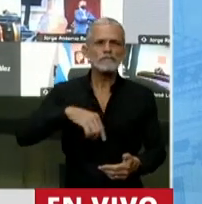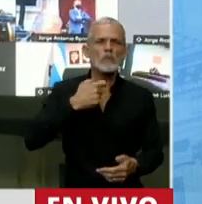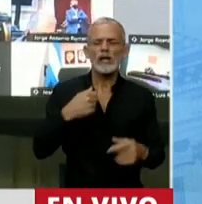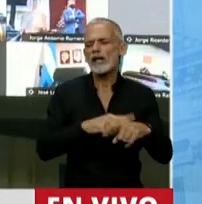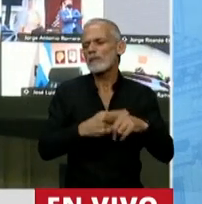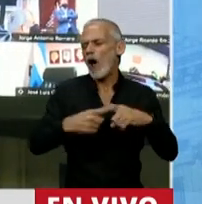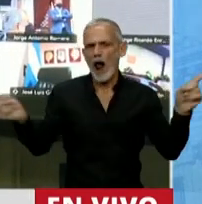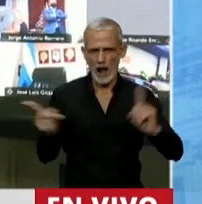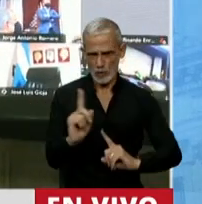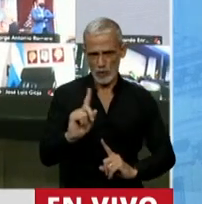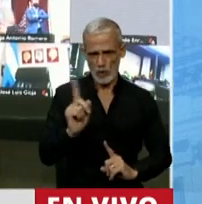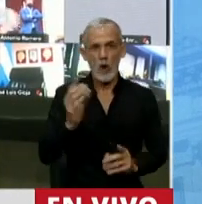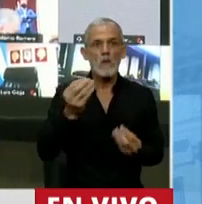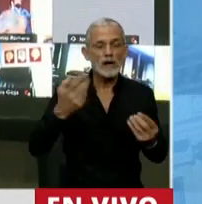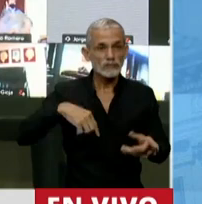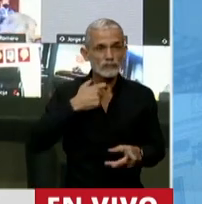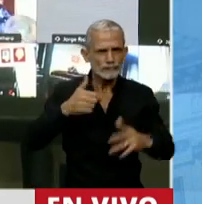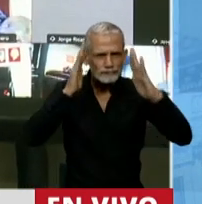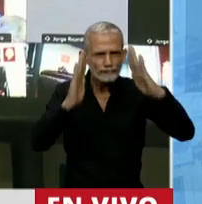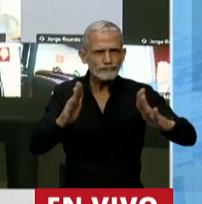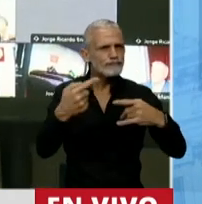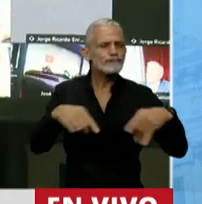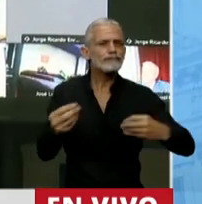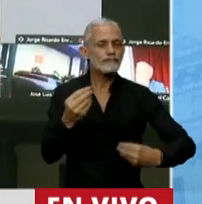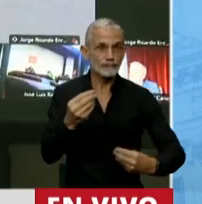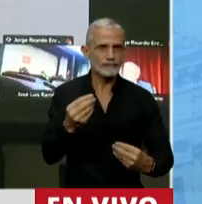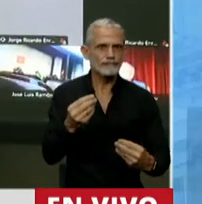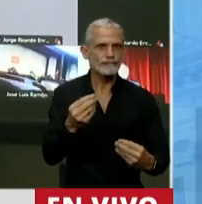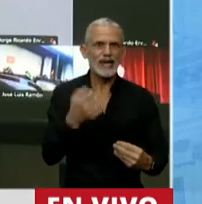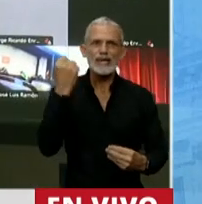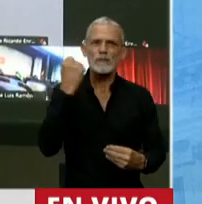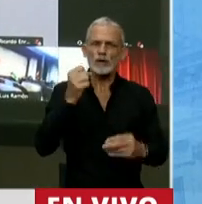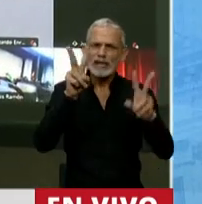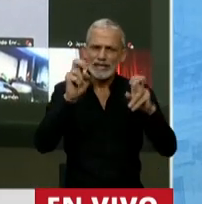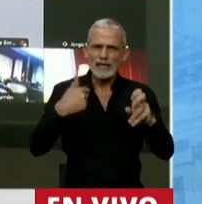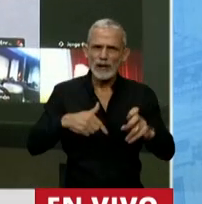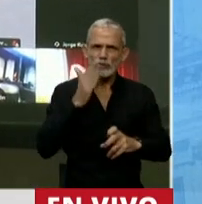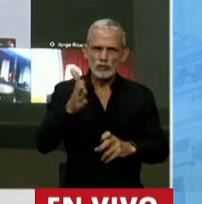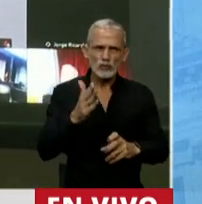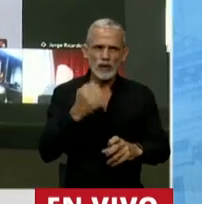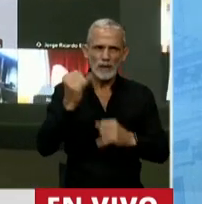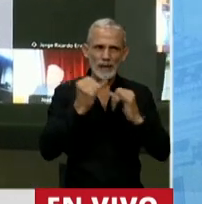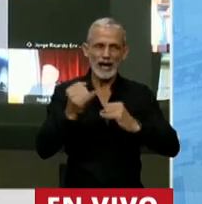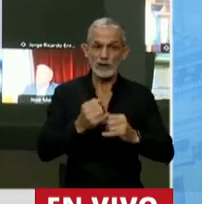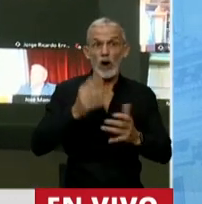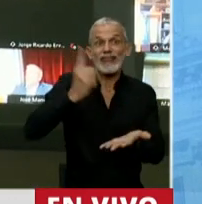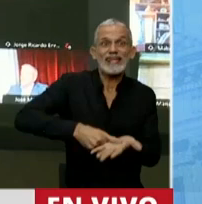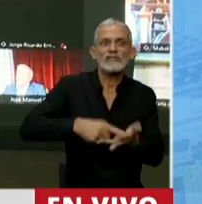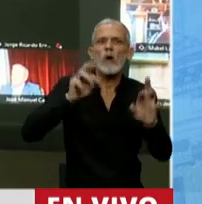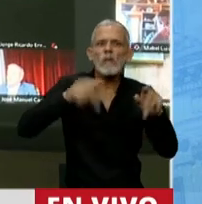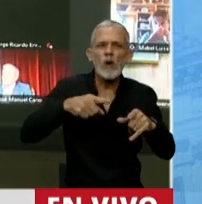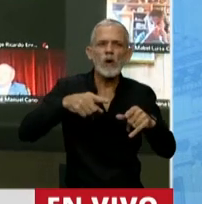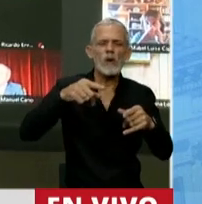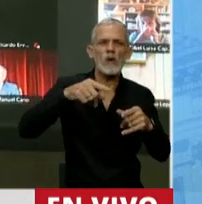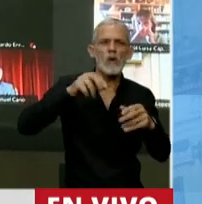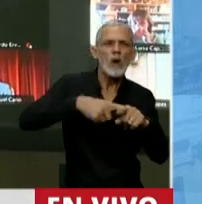quiero exceder en el tiempo porque me quiero concentrar en el centro de lo que estoy diciendo. Es una mala decisión de política